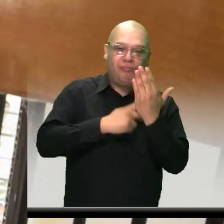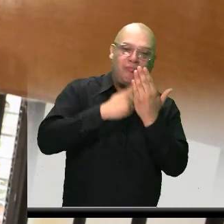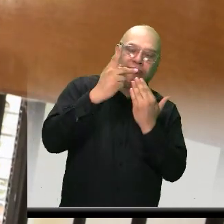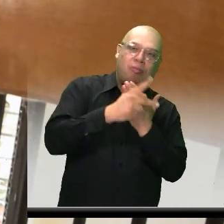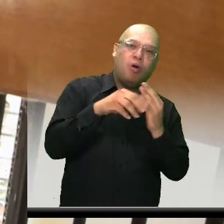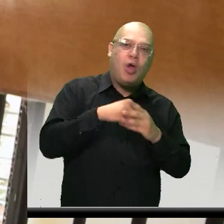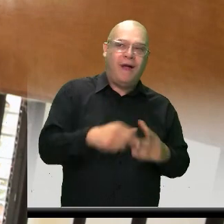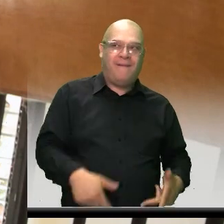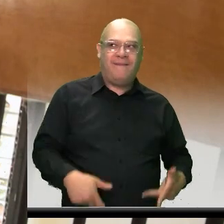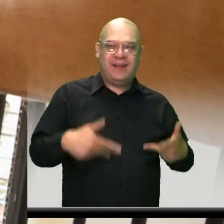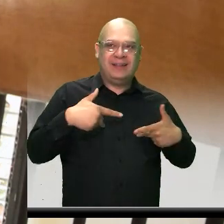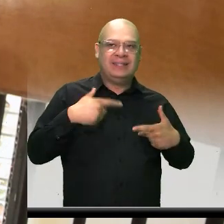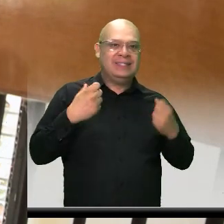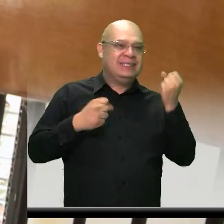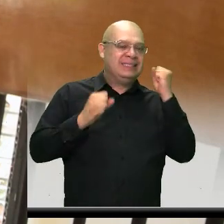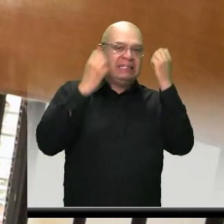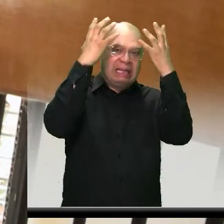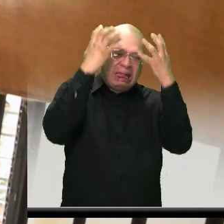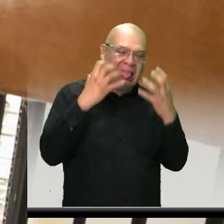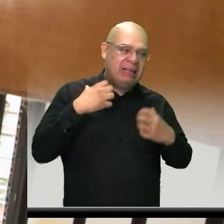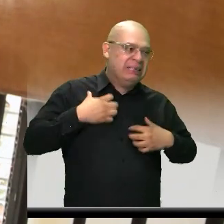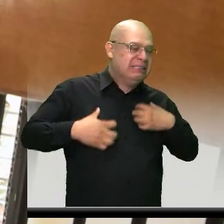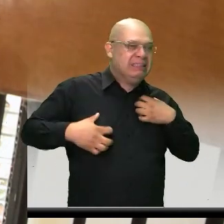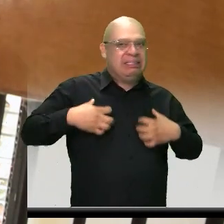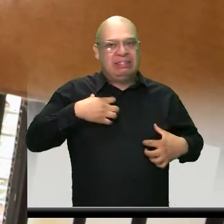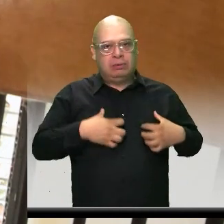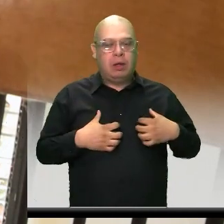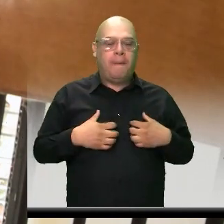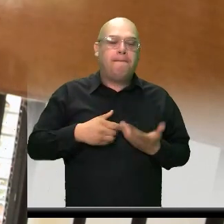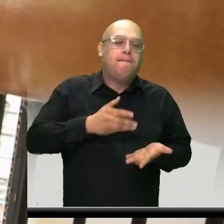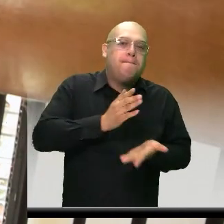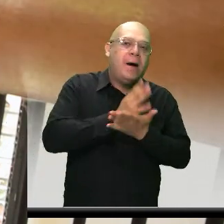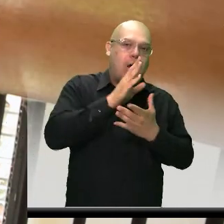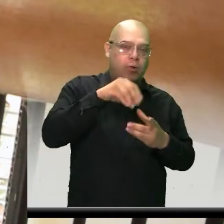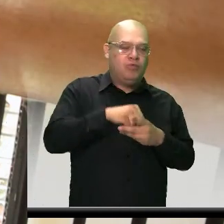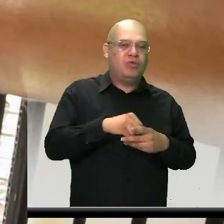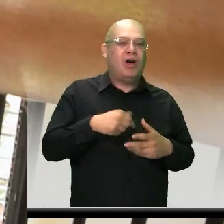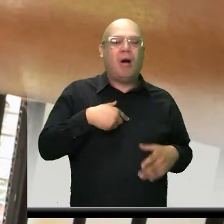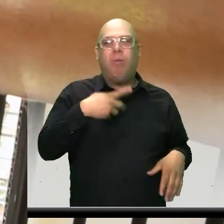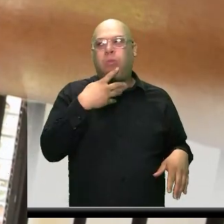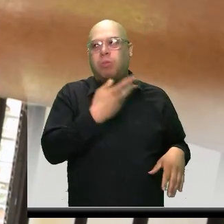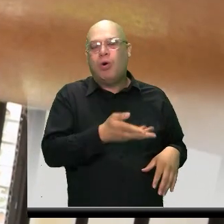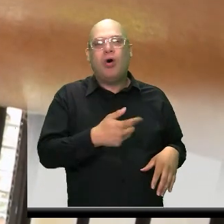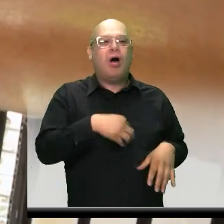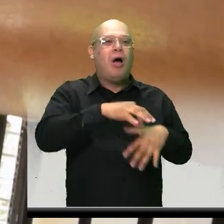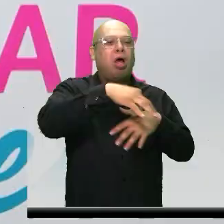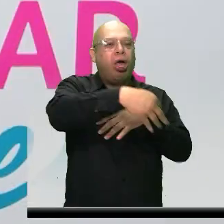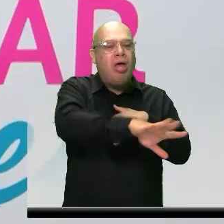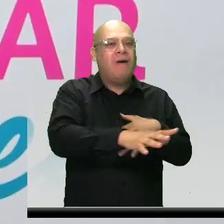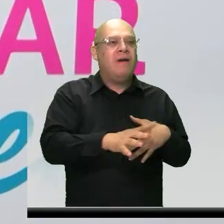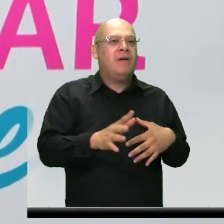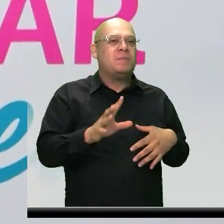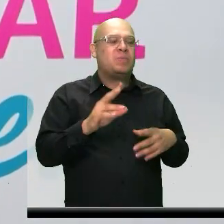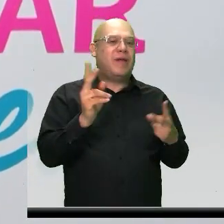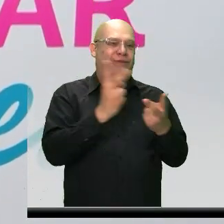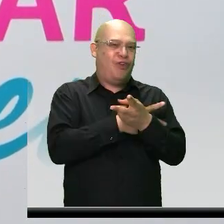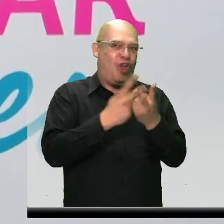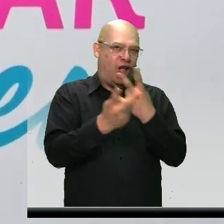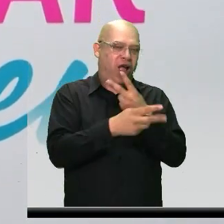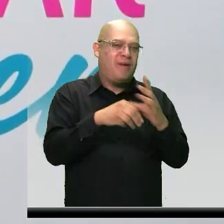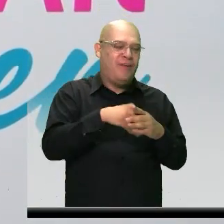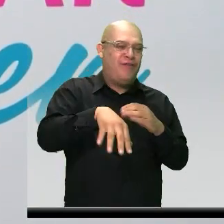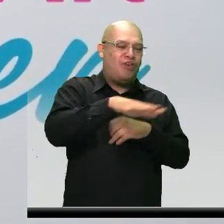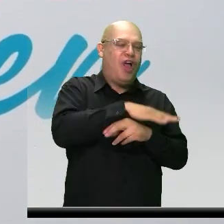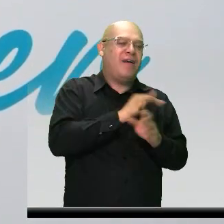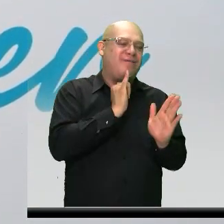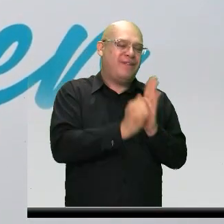ansiedad, depresión y atendemos el trauma que se deriva por la negligencia, el abandono, la violencia intrafamiliar o violencia sexual. Y